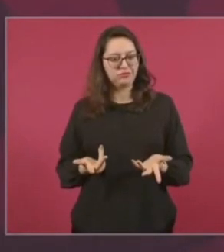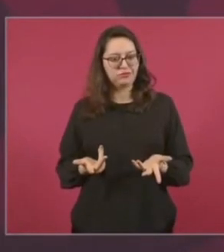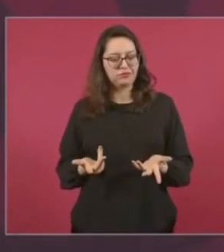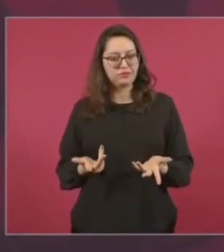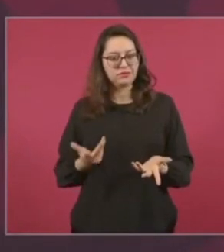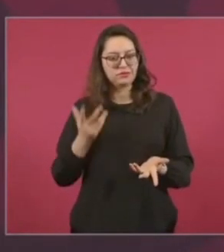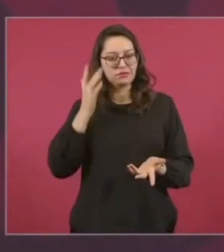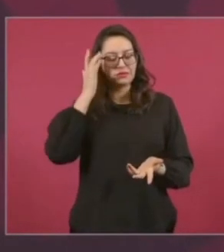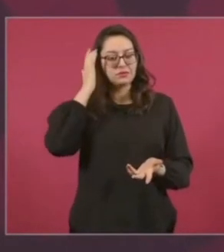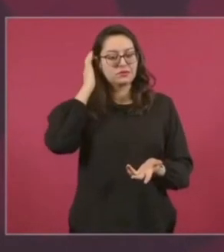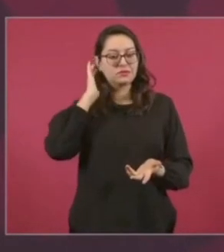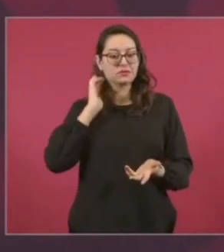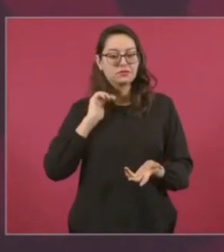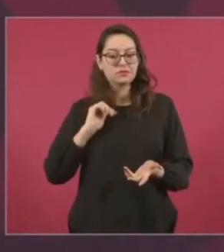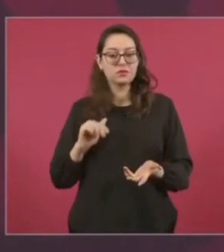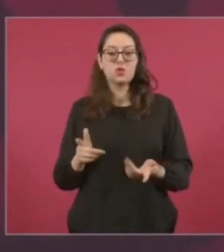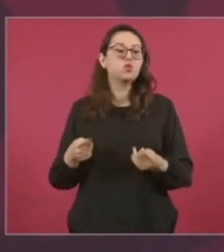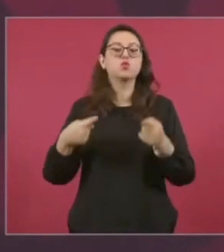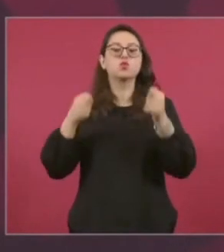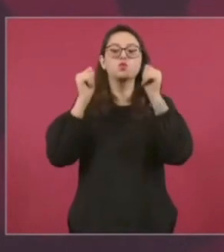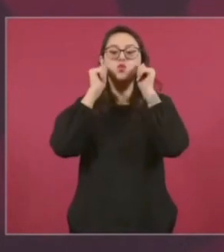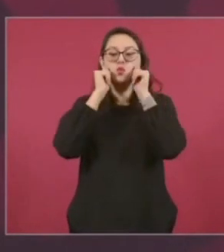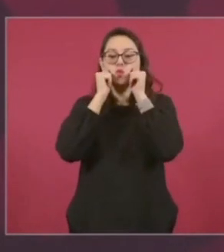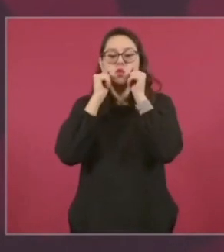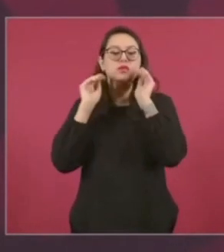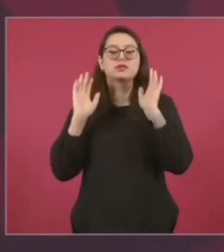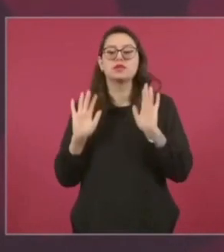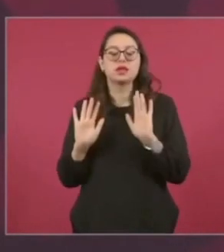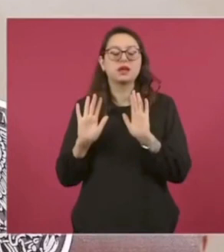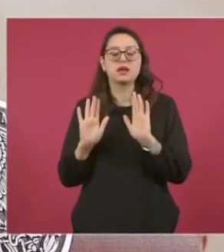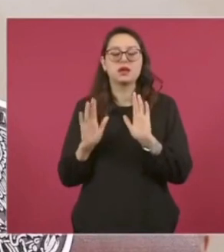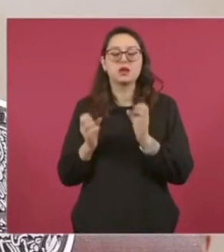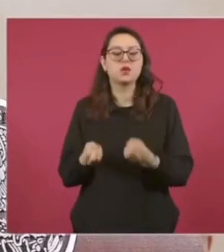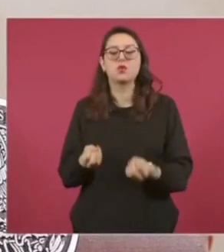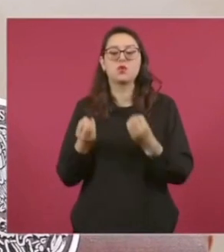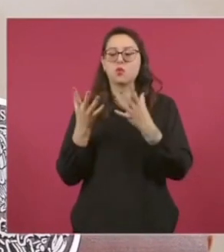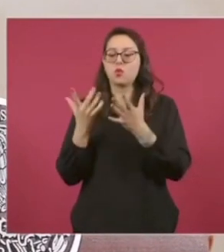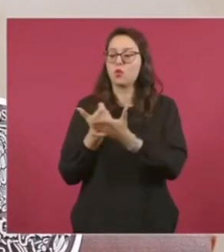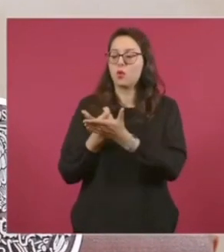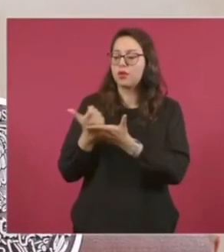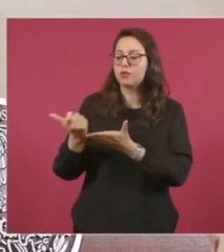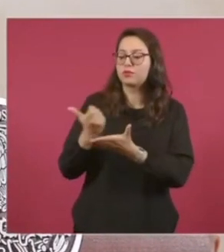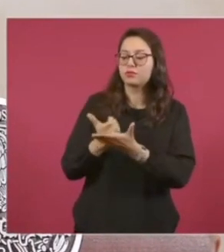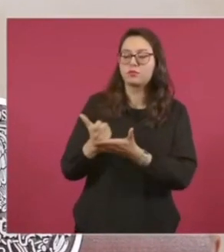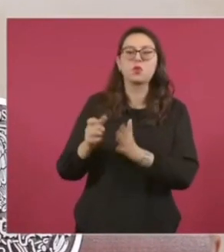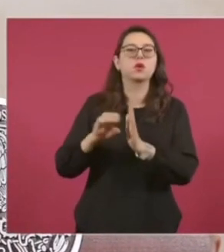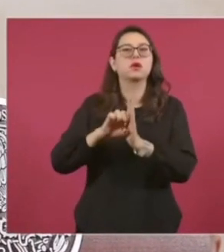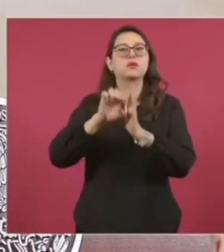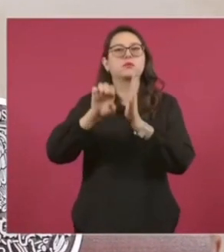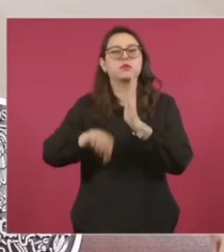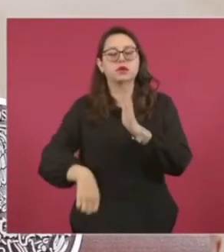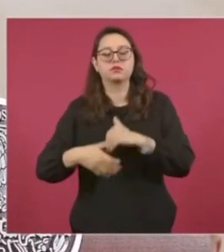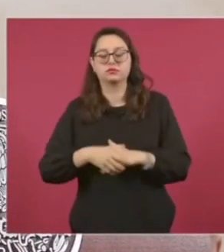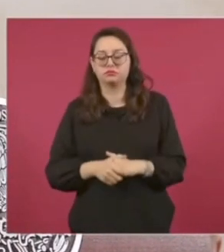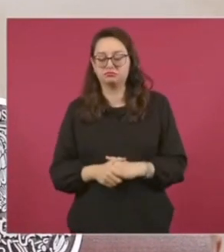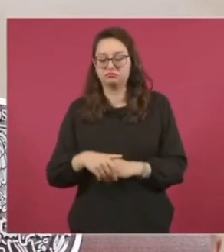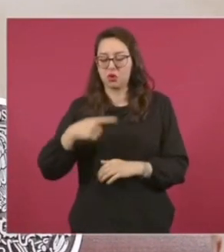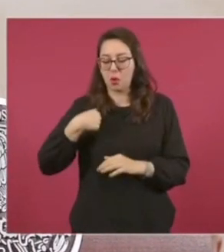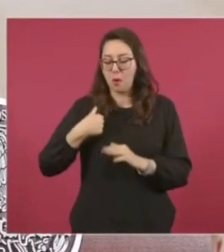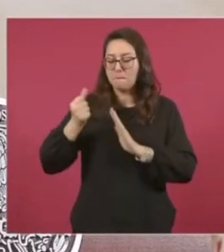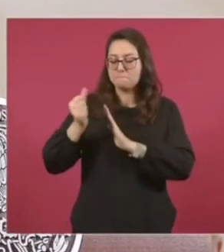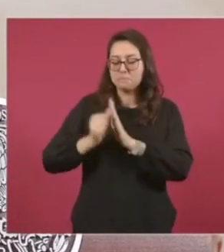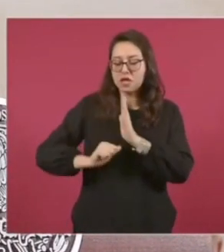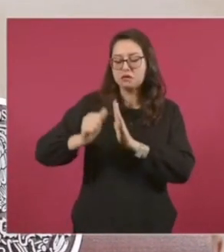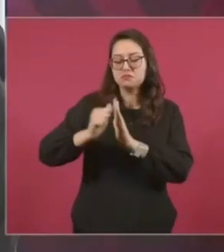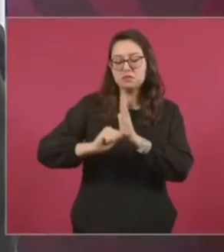si obtienes como trabajador dos salarios mínimos